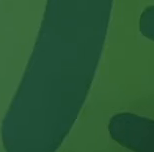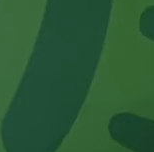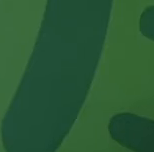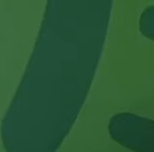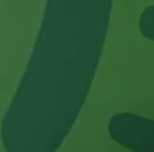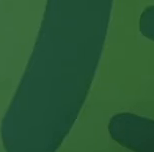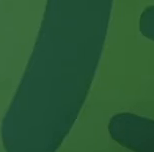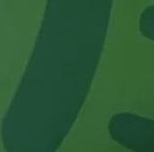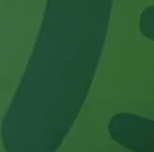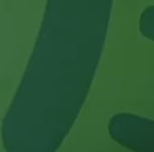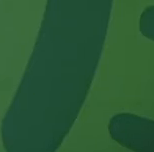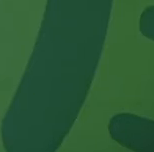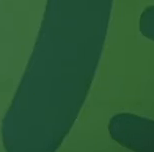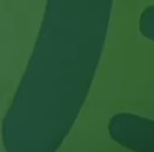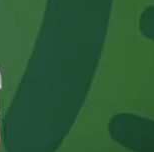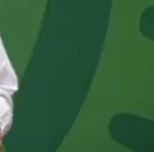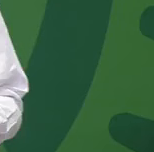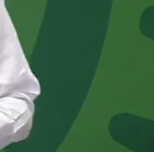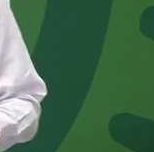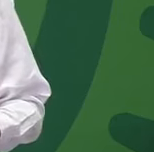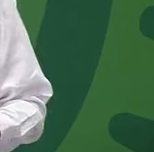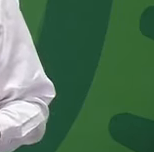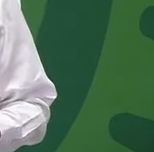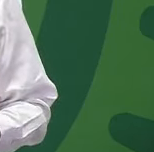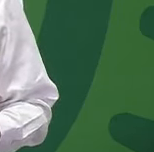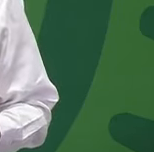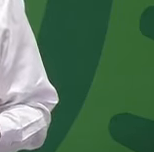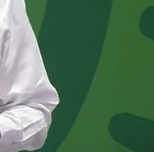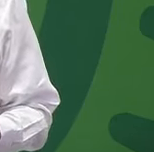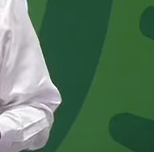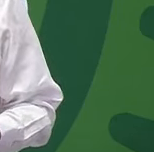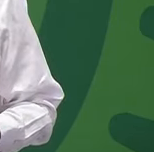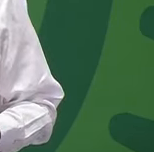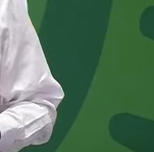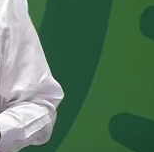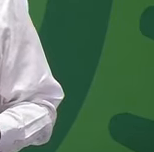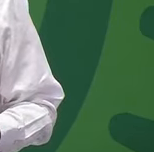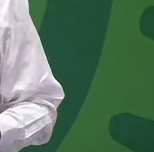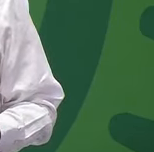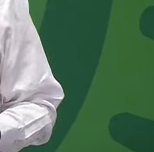mujeres, hombres, trabajadores, progresistas.